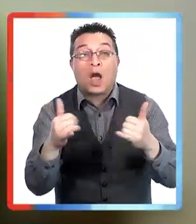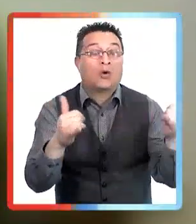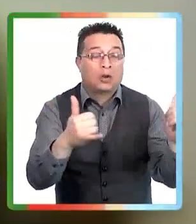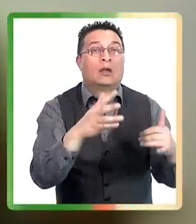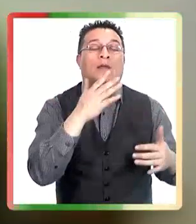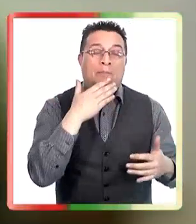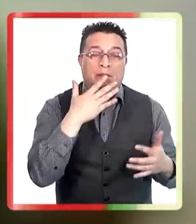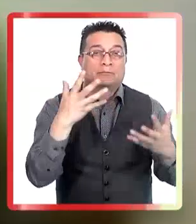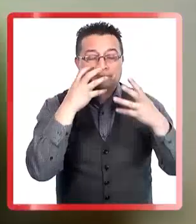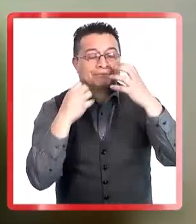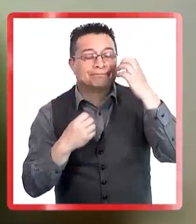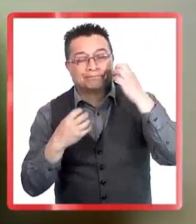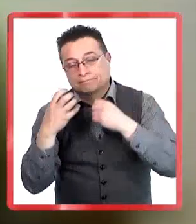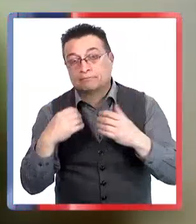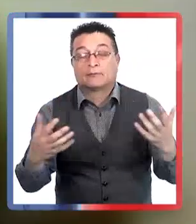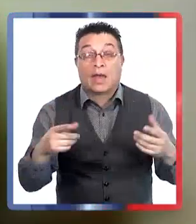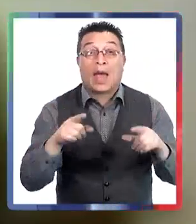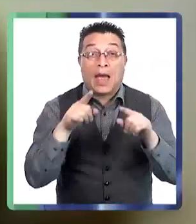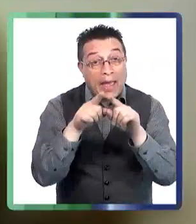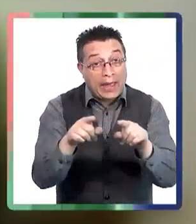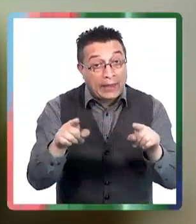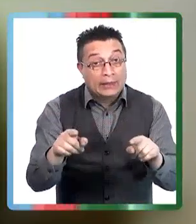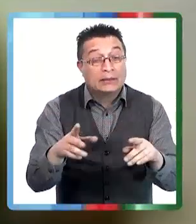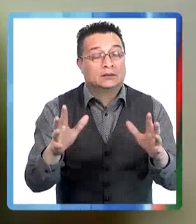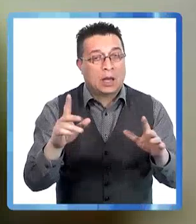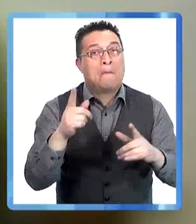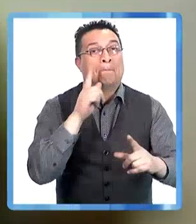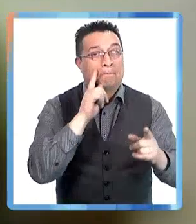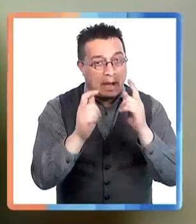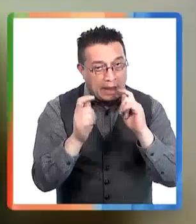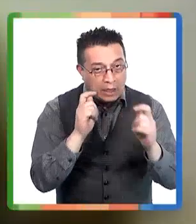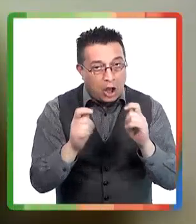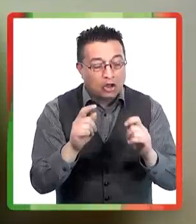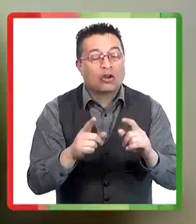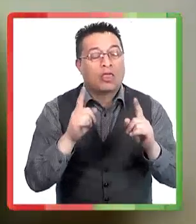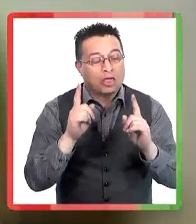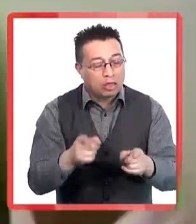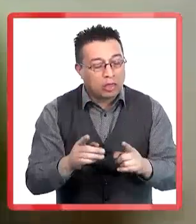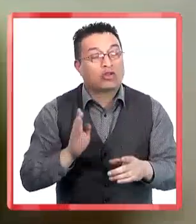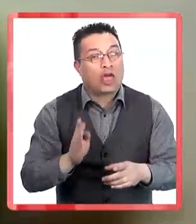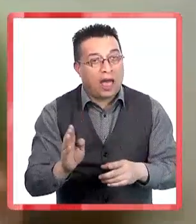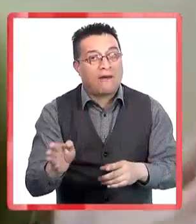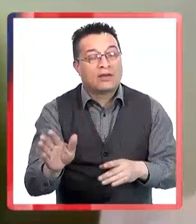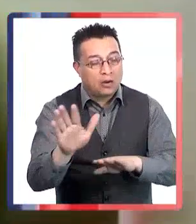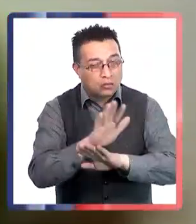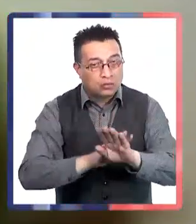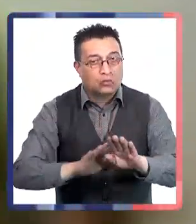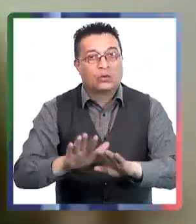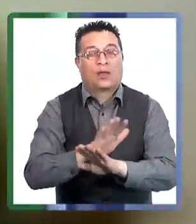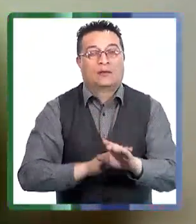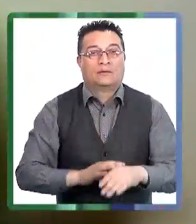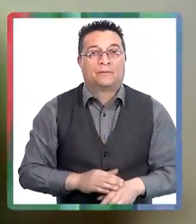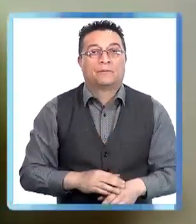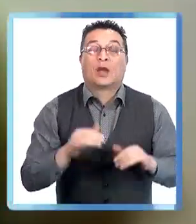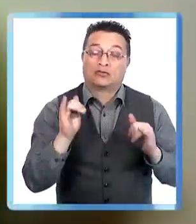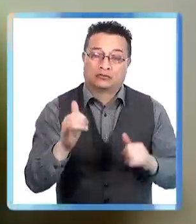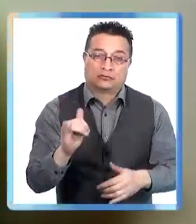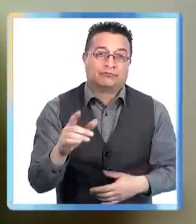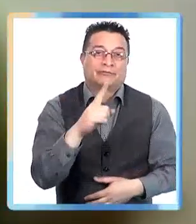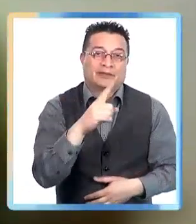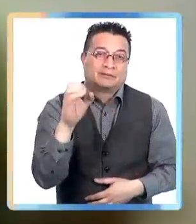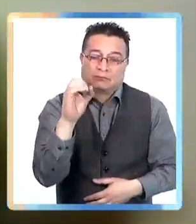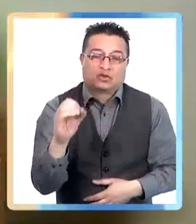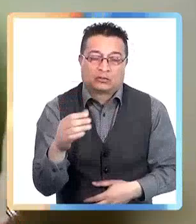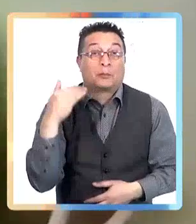Absolutamente. O sea, los niños menores de dos años no tienen mecanismos de contención. Ellos tornudan y tosen para todos lados. No saben ponerse